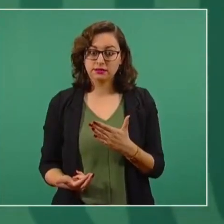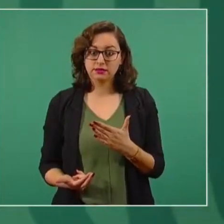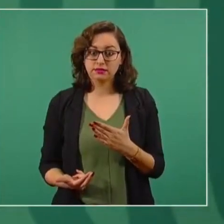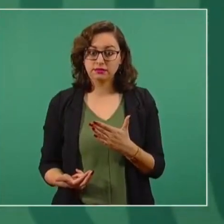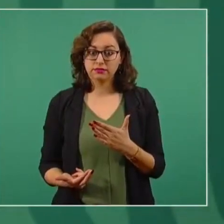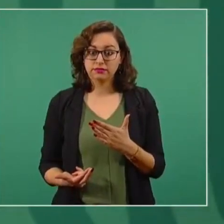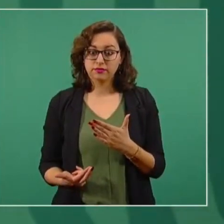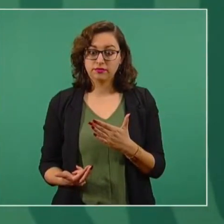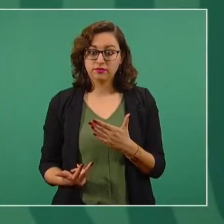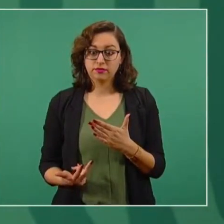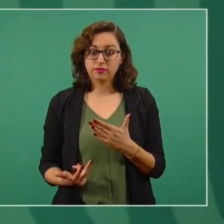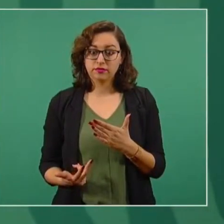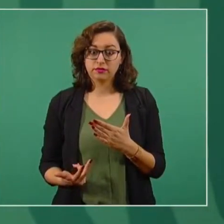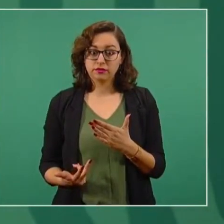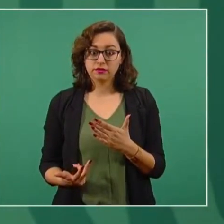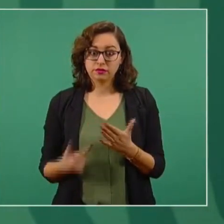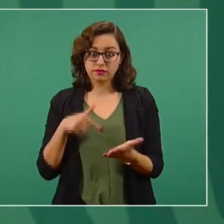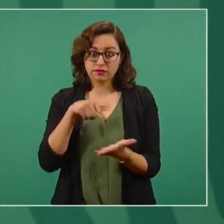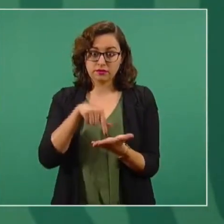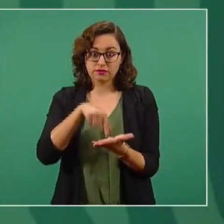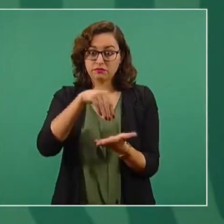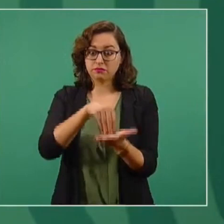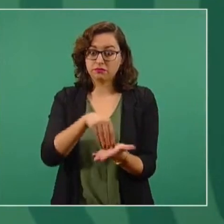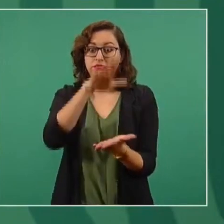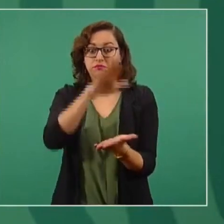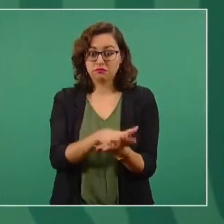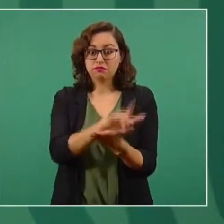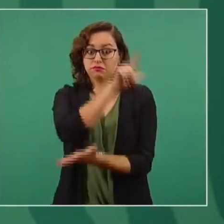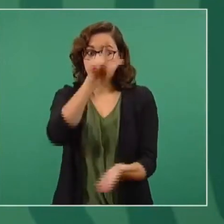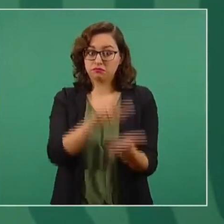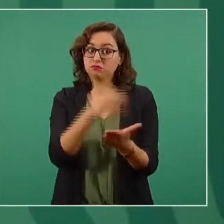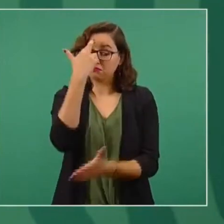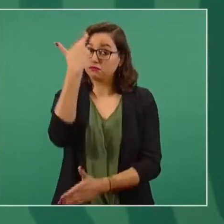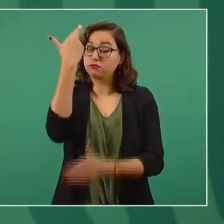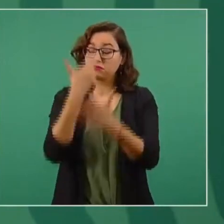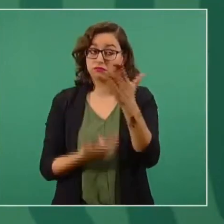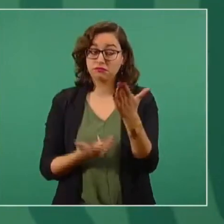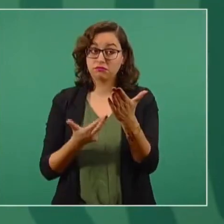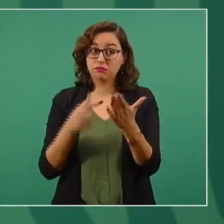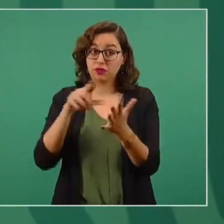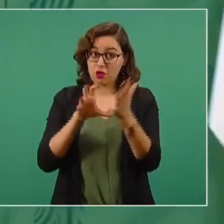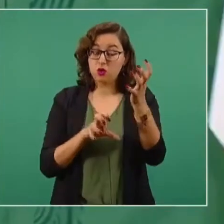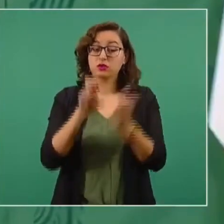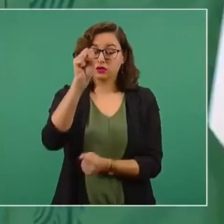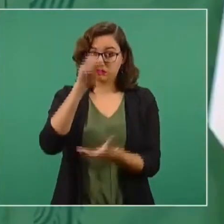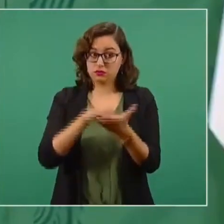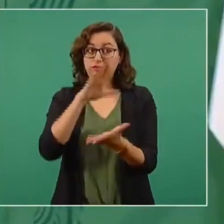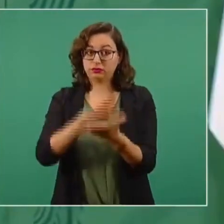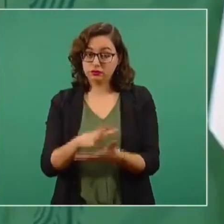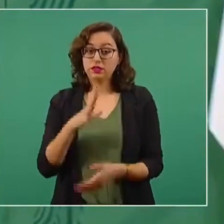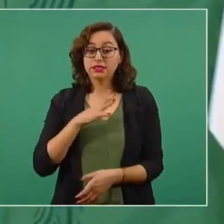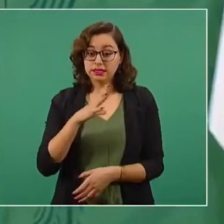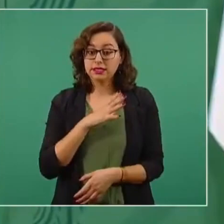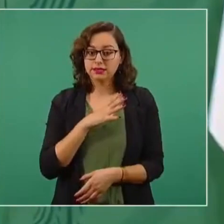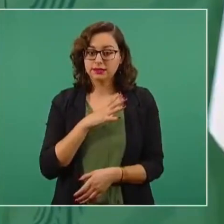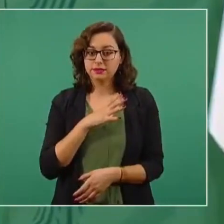tipificado como delito en la Constitución. Entonces, ¿quiénes están ahí?,